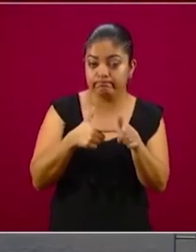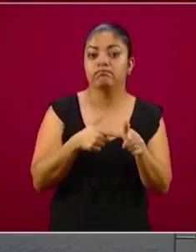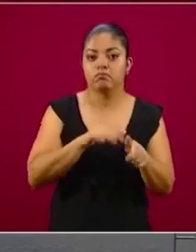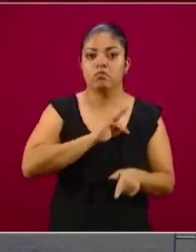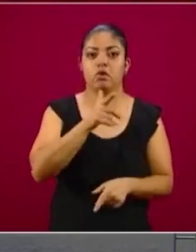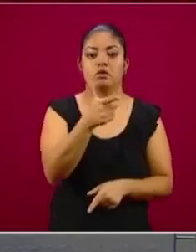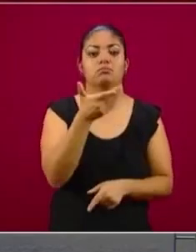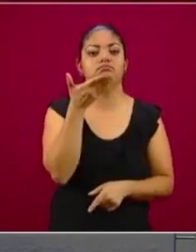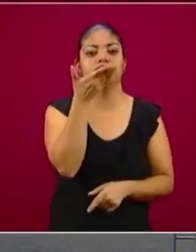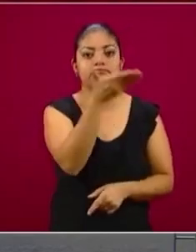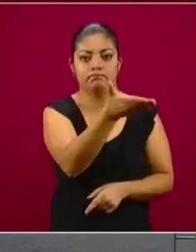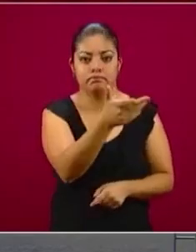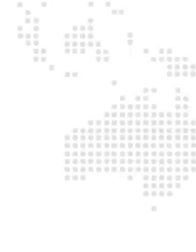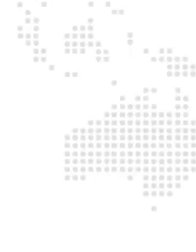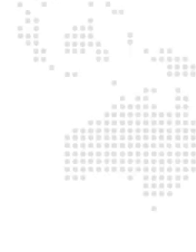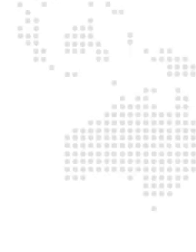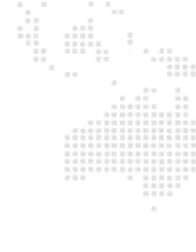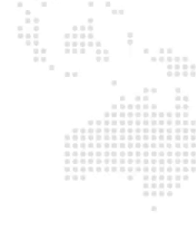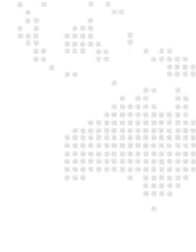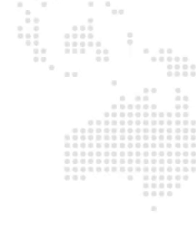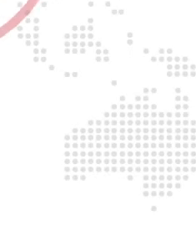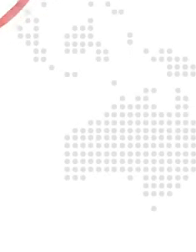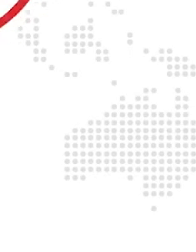poder solicitar ese crédito.